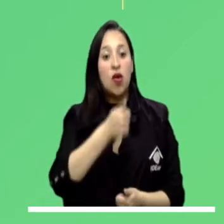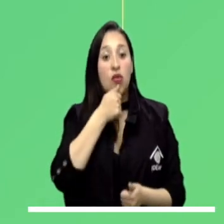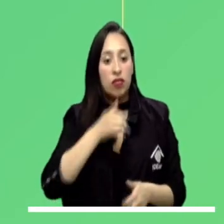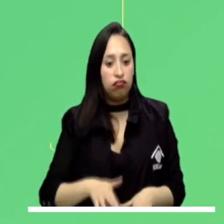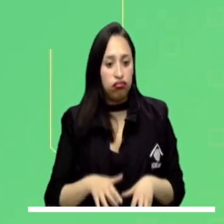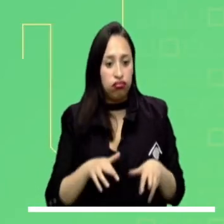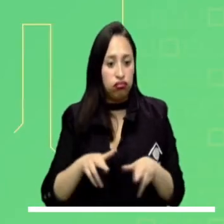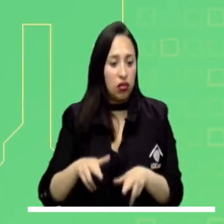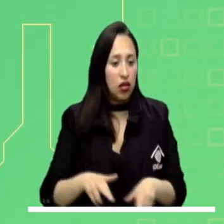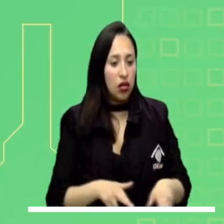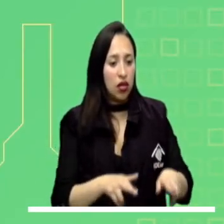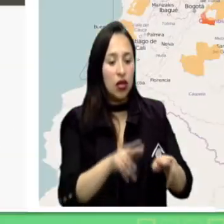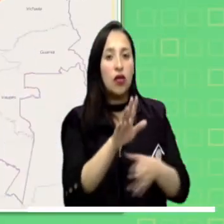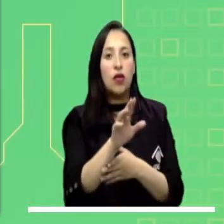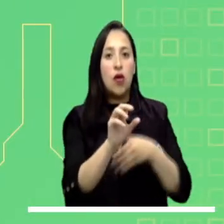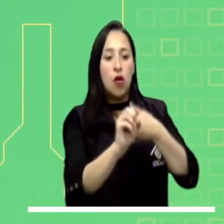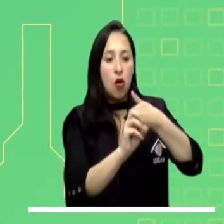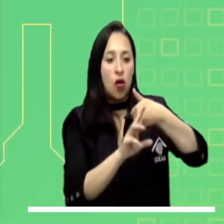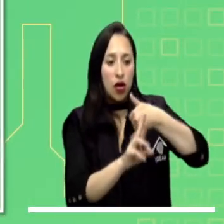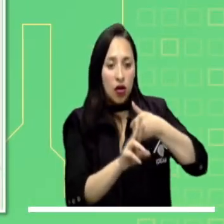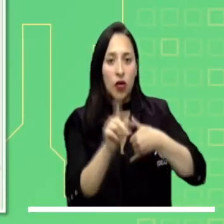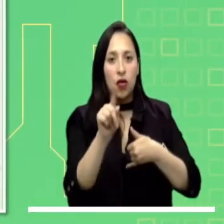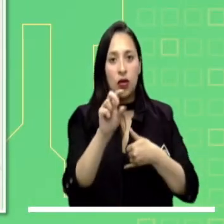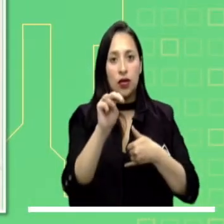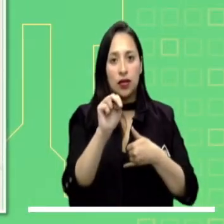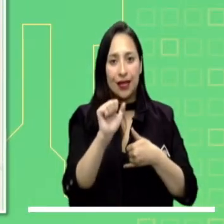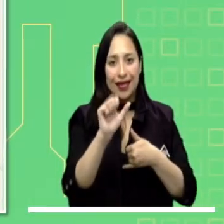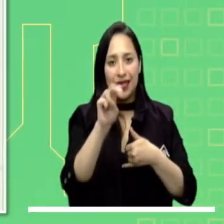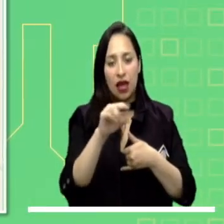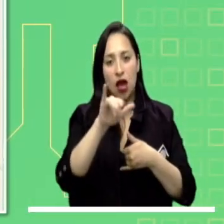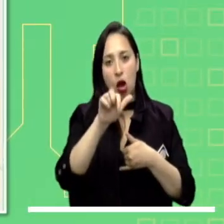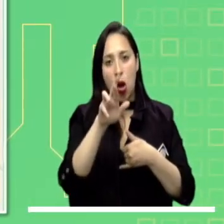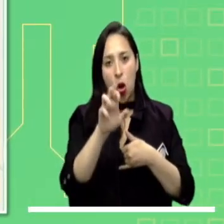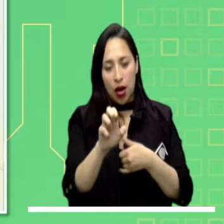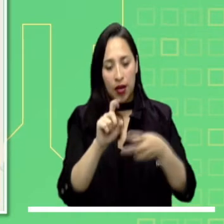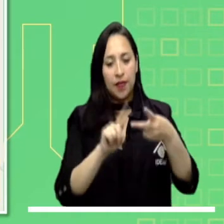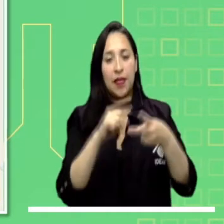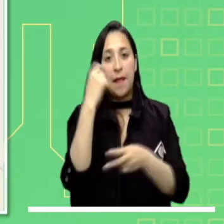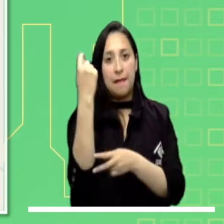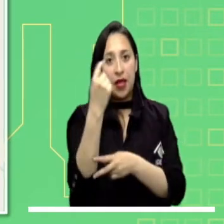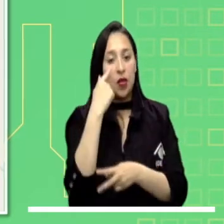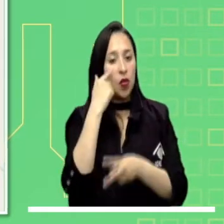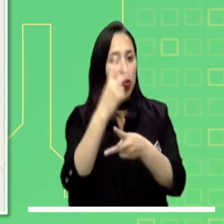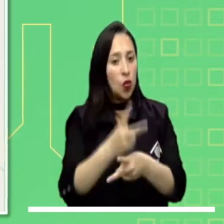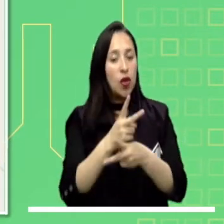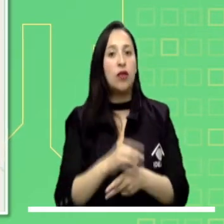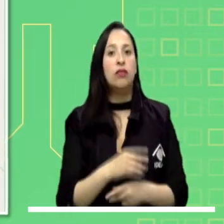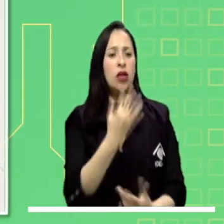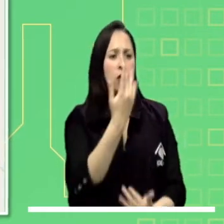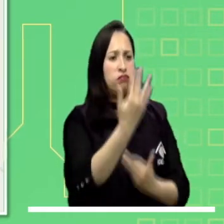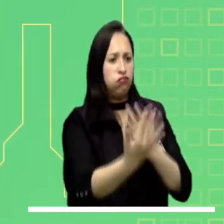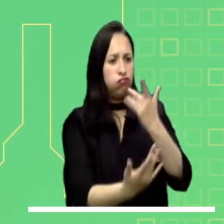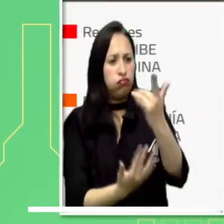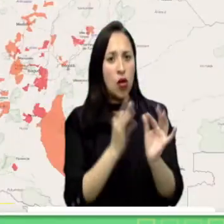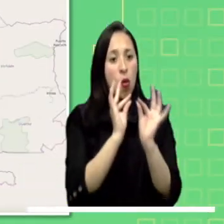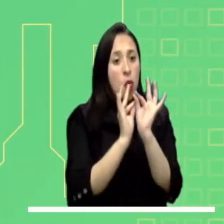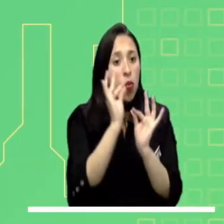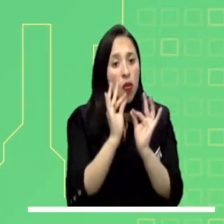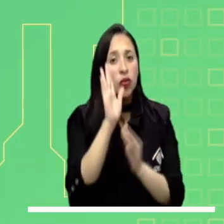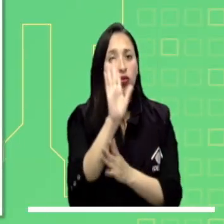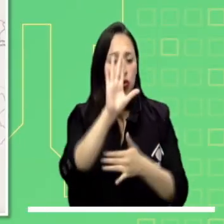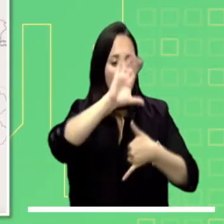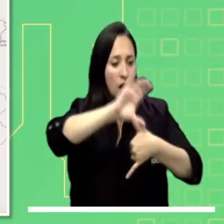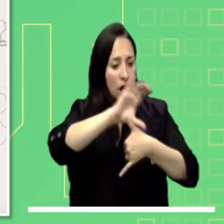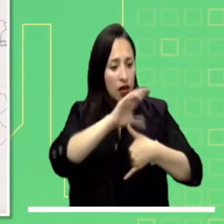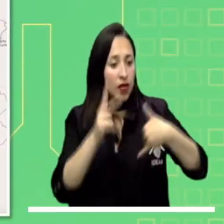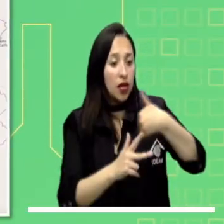principales alertas a nivel nacional. Atentos ante posibles inundaciones y altos niveles de los ríos Orinoco, San Jorge y Meta. Es alta